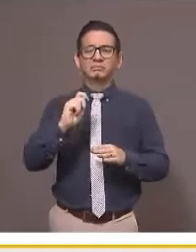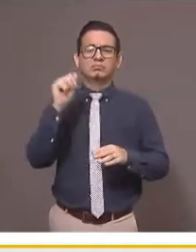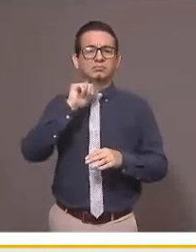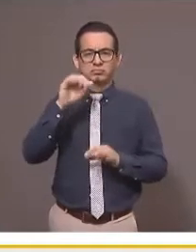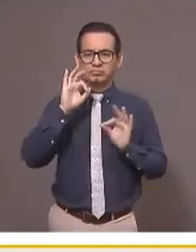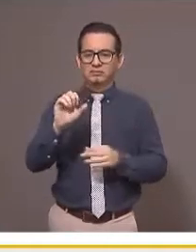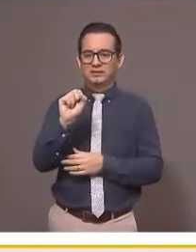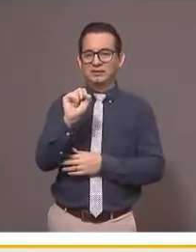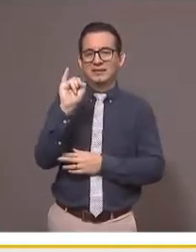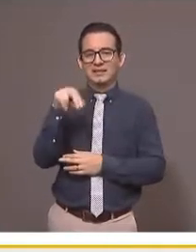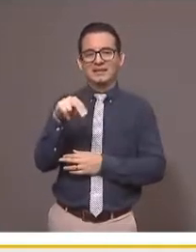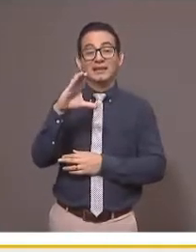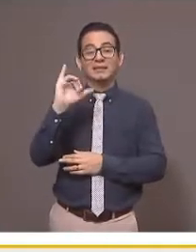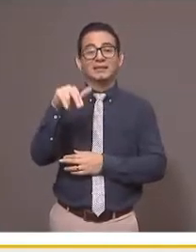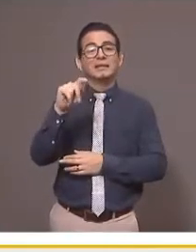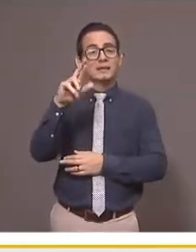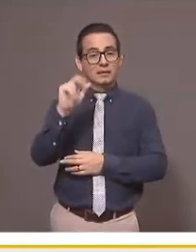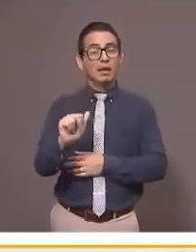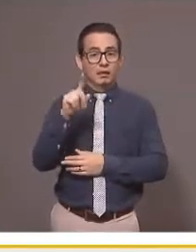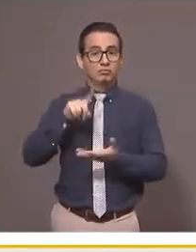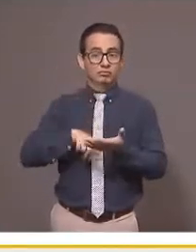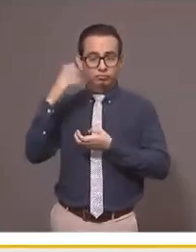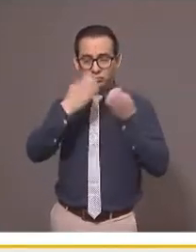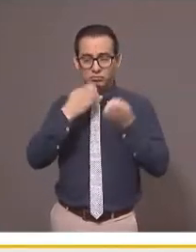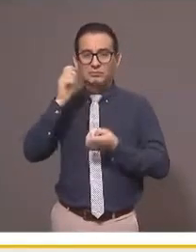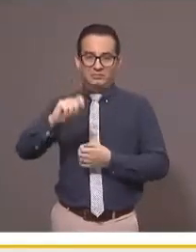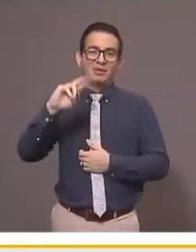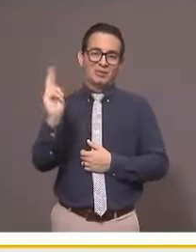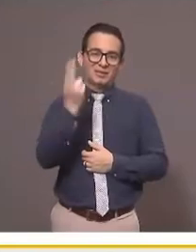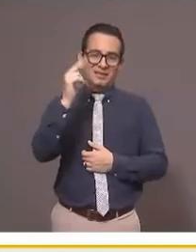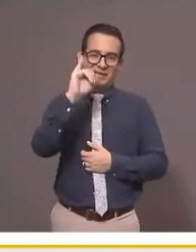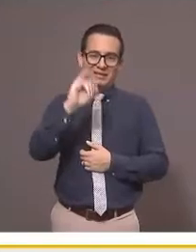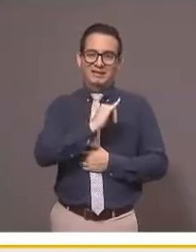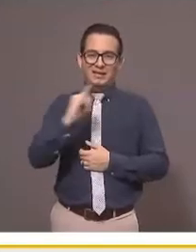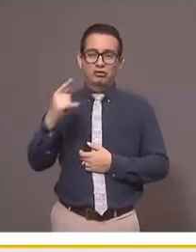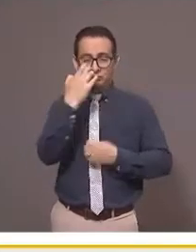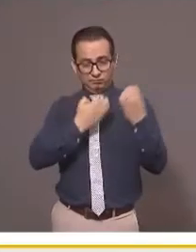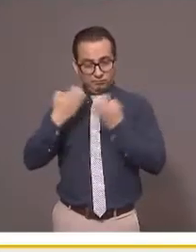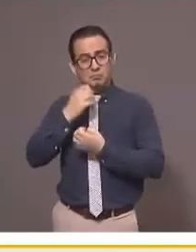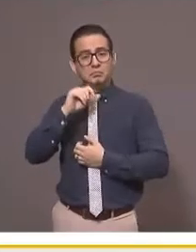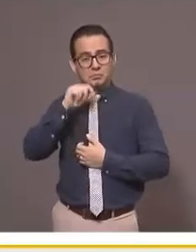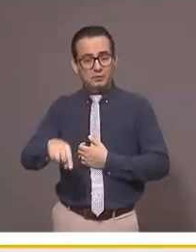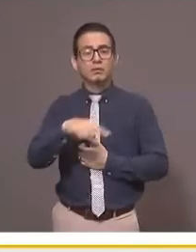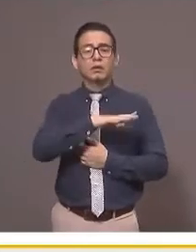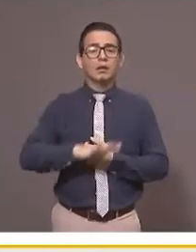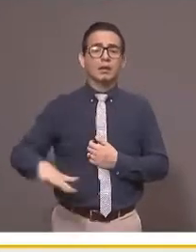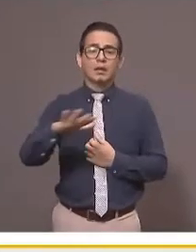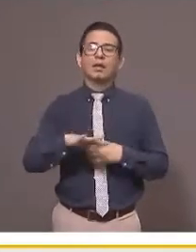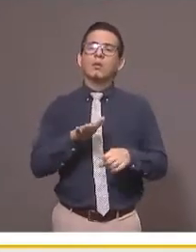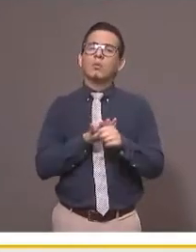CIMTRA, del cual es parte esta universidad del ITESO, adicionalmente a Regional,